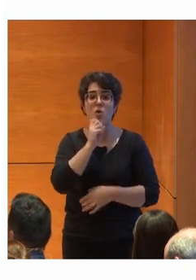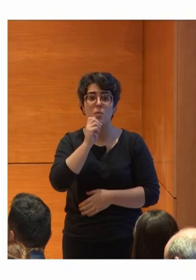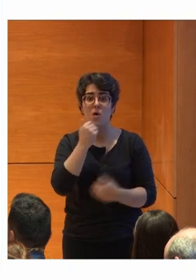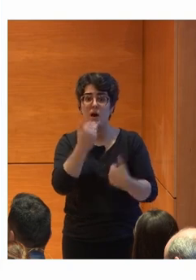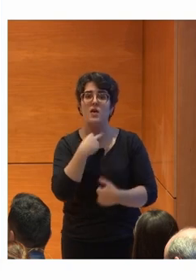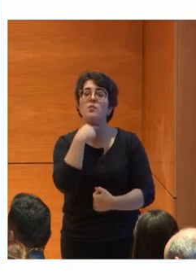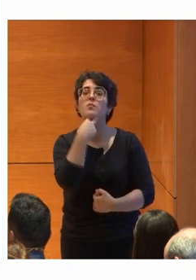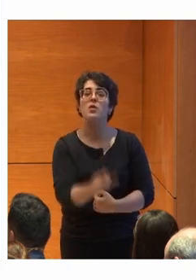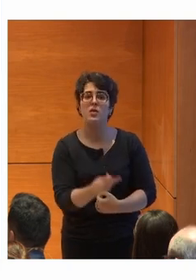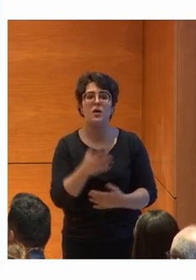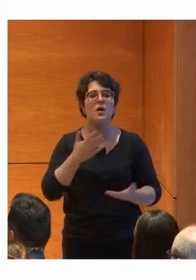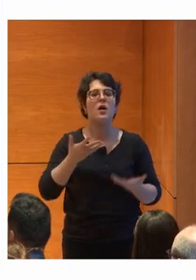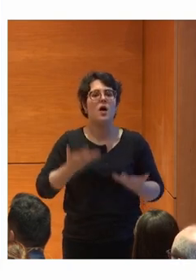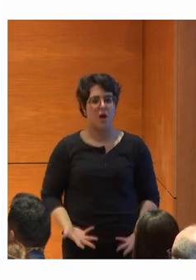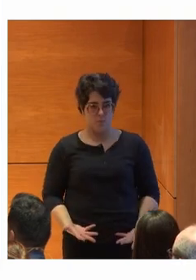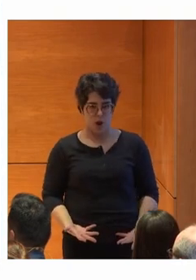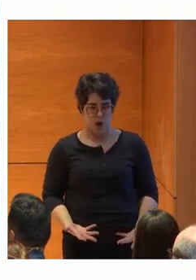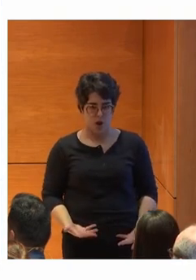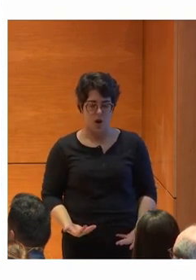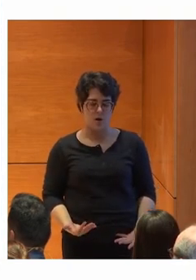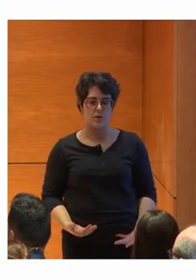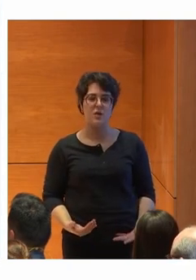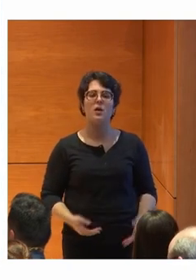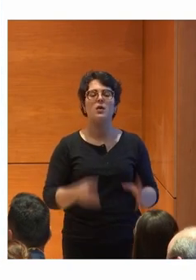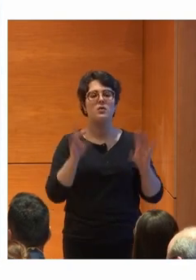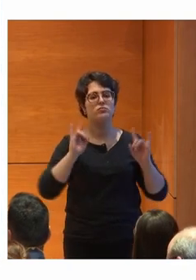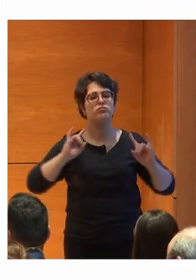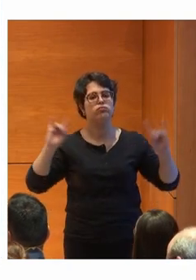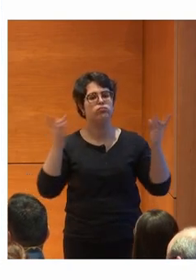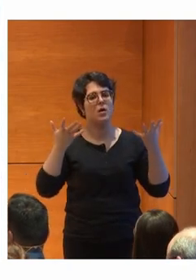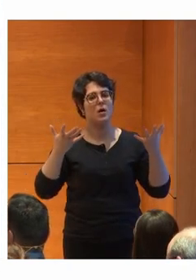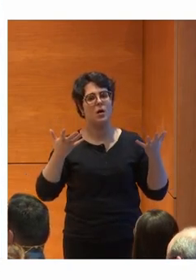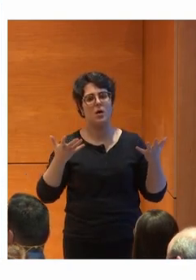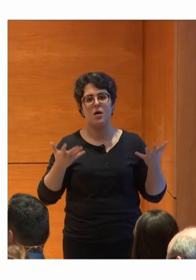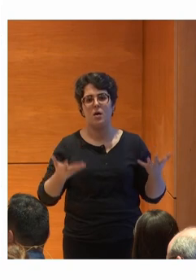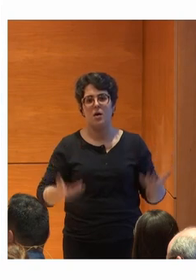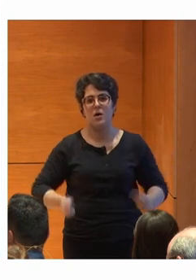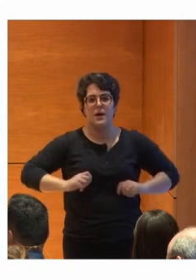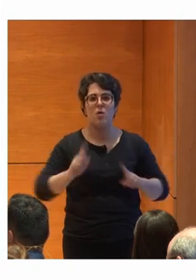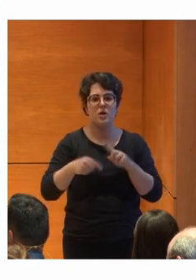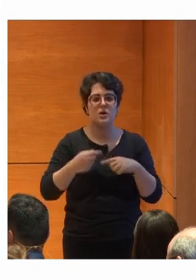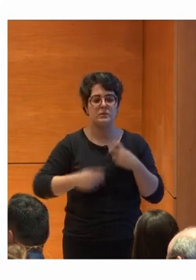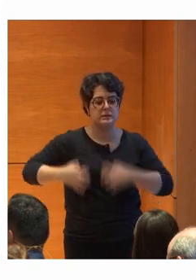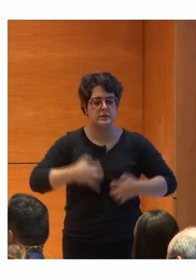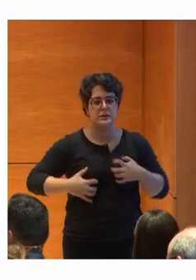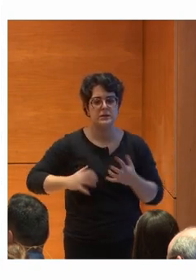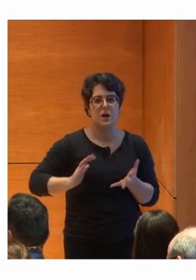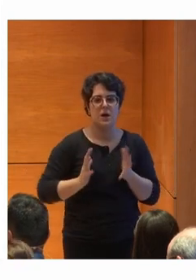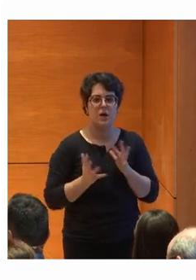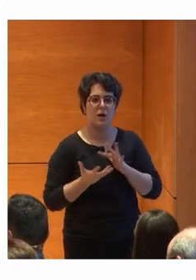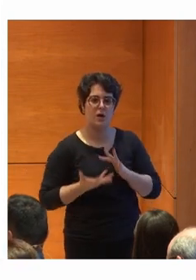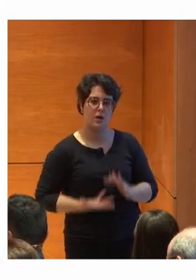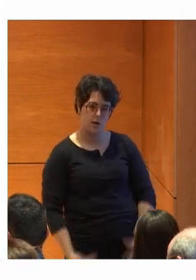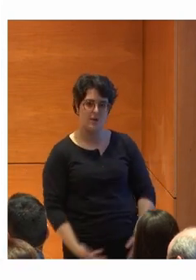reconocimiento de voz. Calma. Activando sonidos binaurales para devolverles a la normalidad. Nos permite